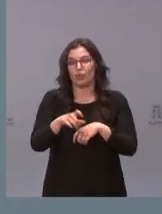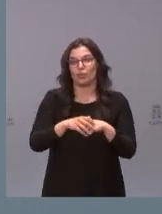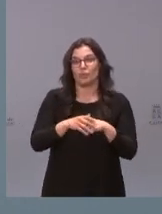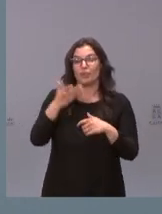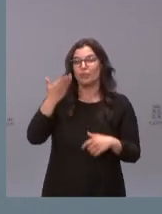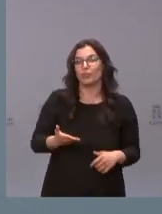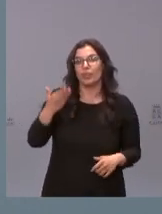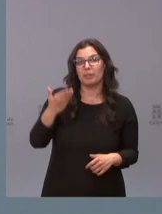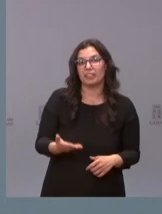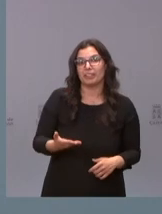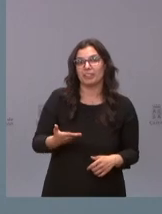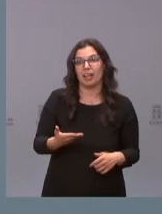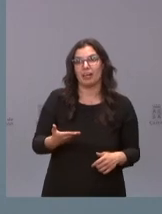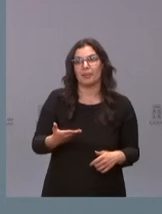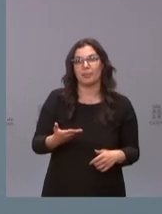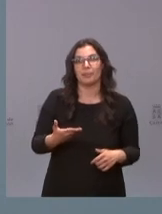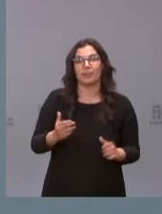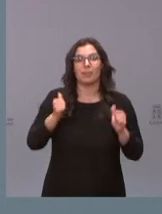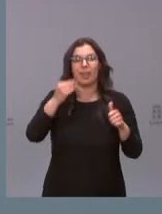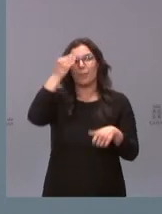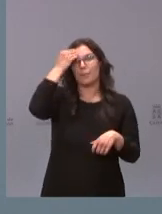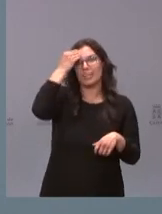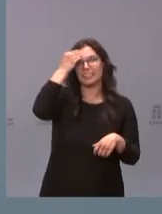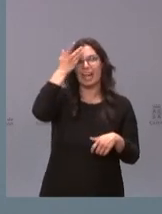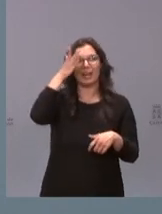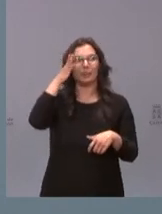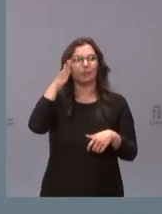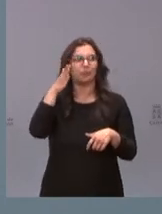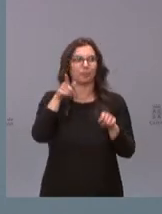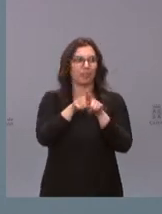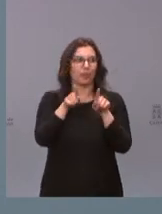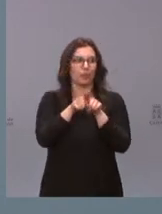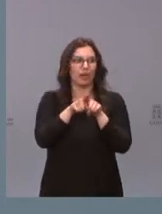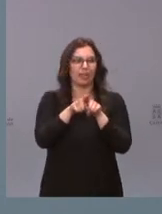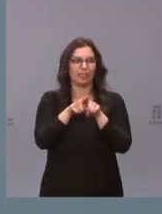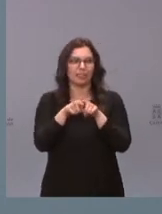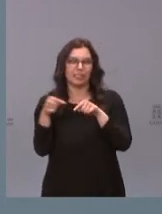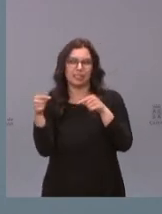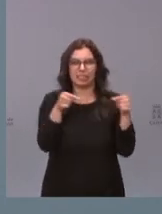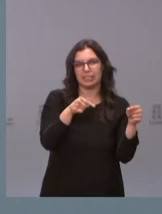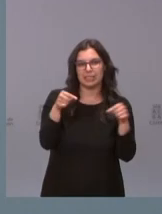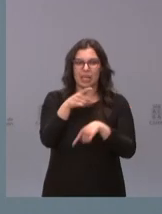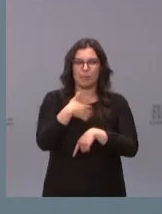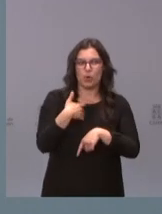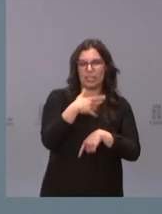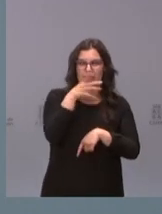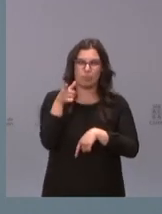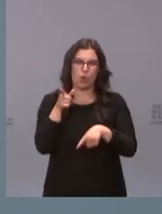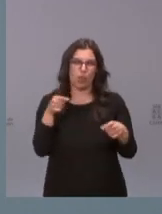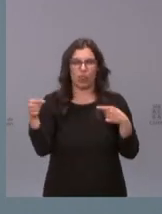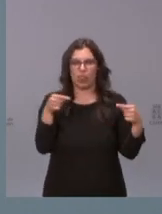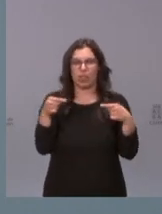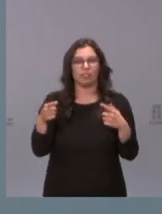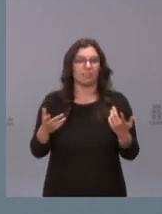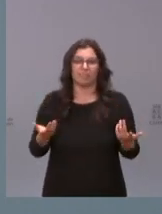fundamental que no empecemos ya a pensar en pequeñas de que si se van a molestar porque se invierte aquí porque